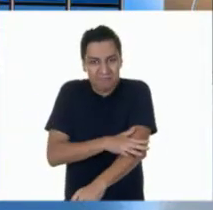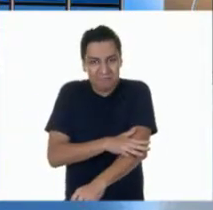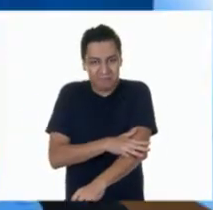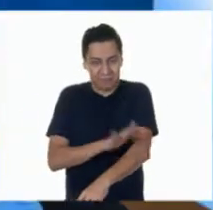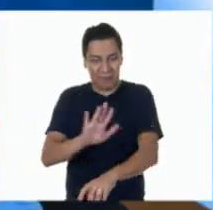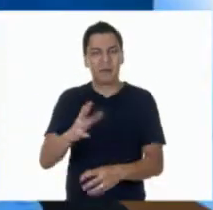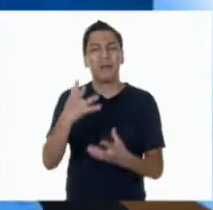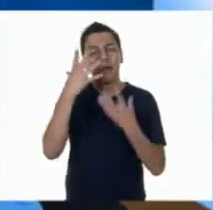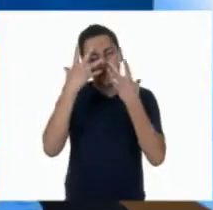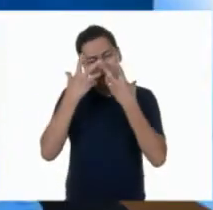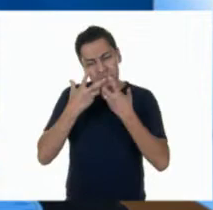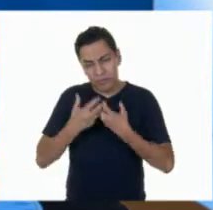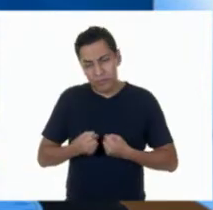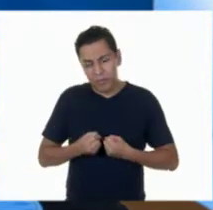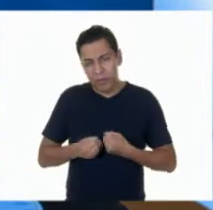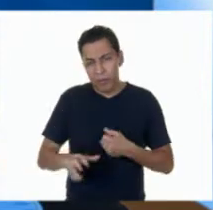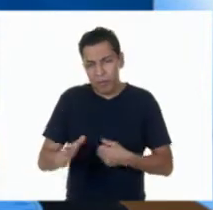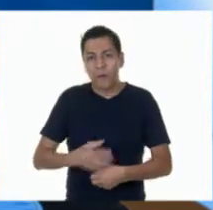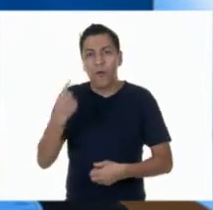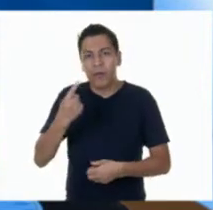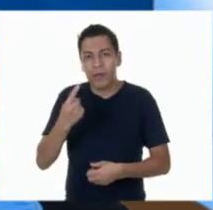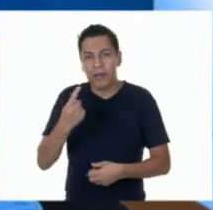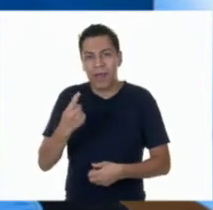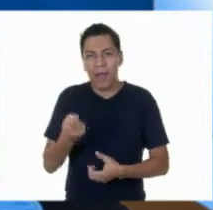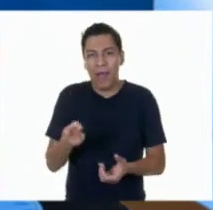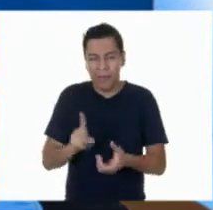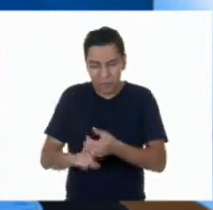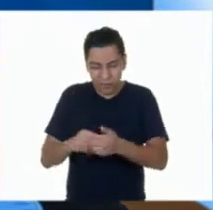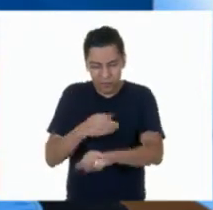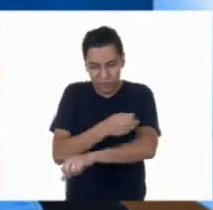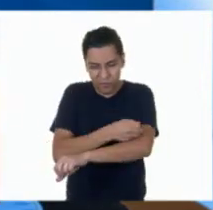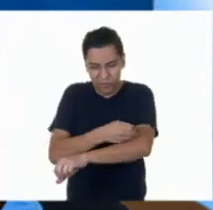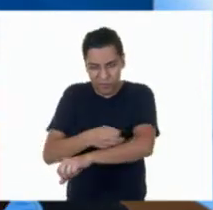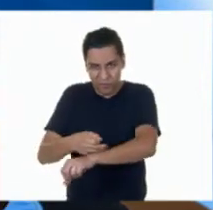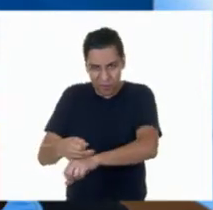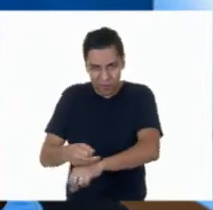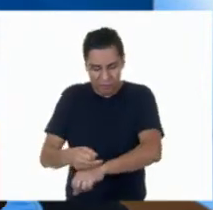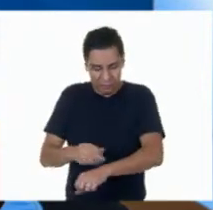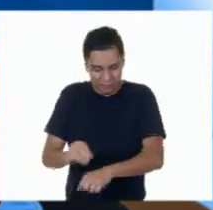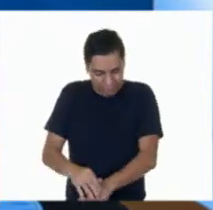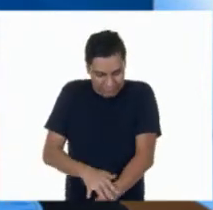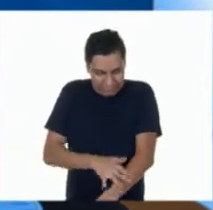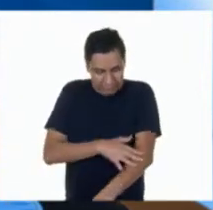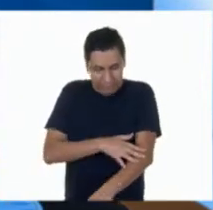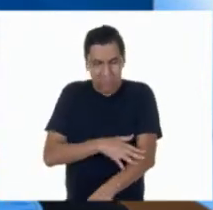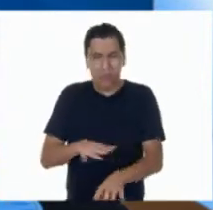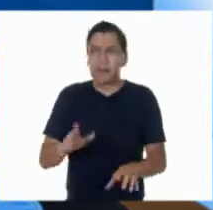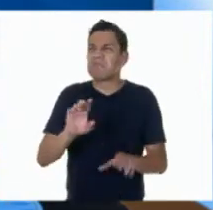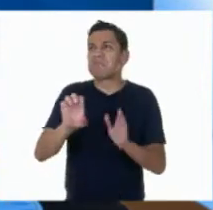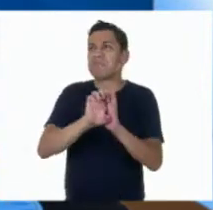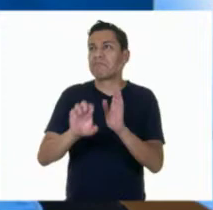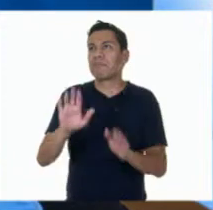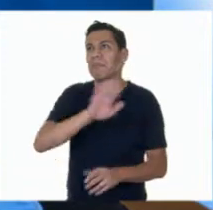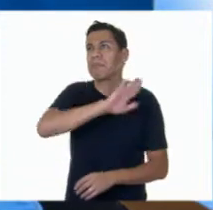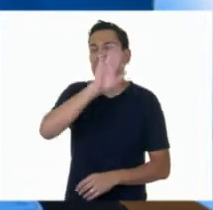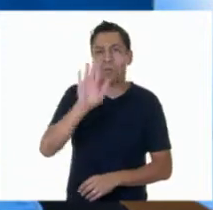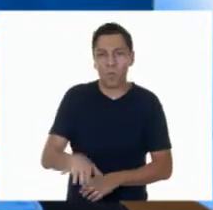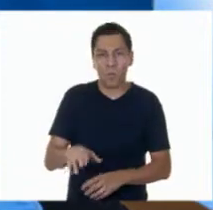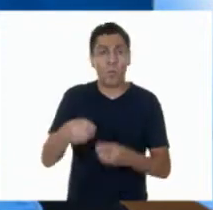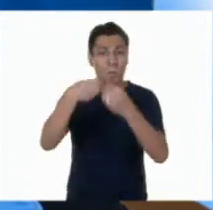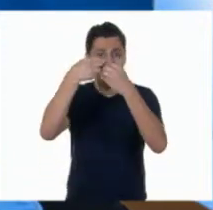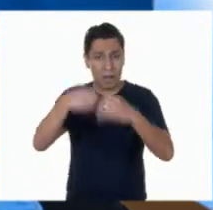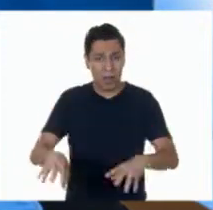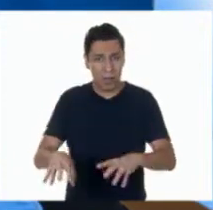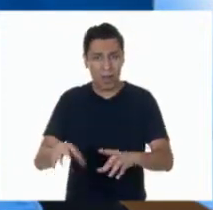provocada por diferentes situaciones. Una puede ser una situación muy desagradable, como una pérdida o